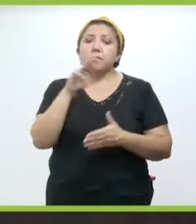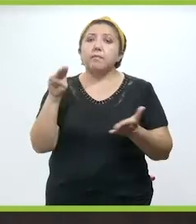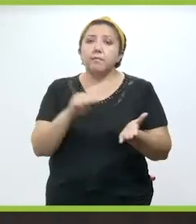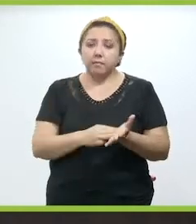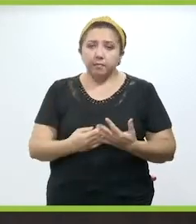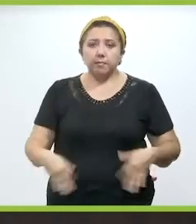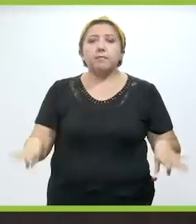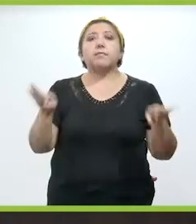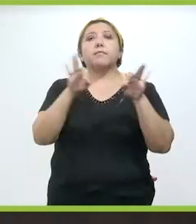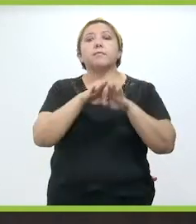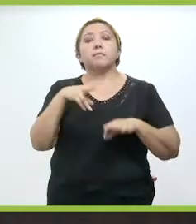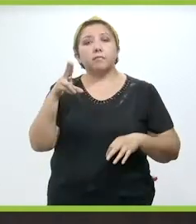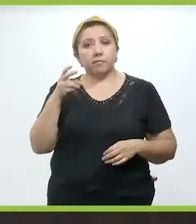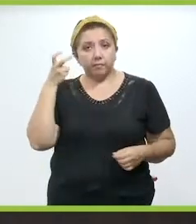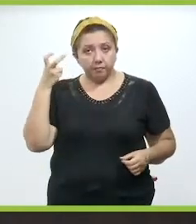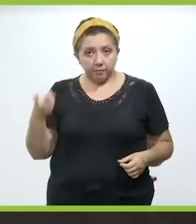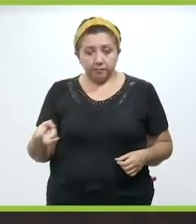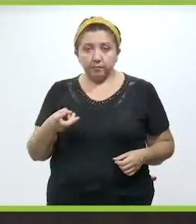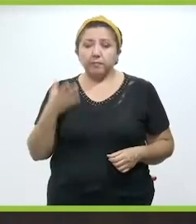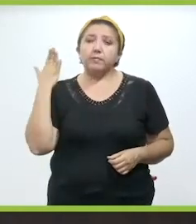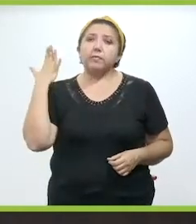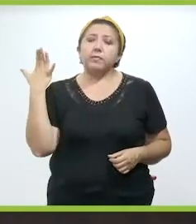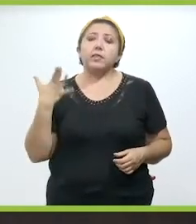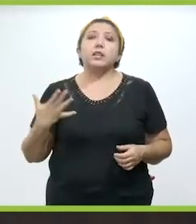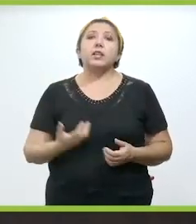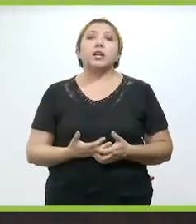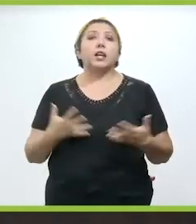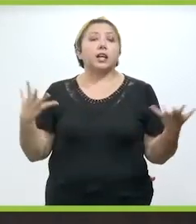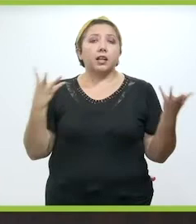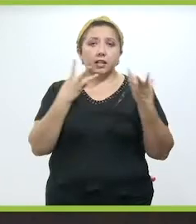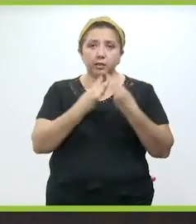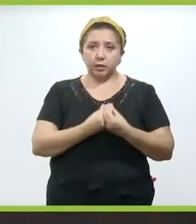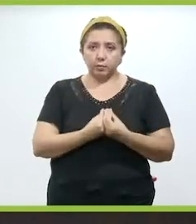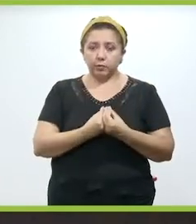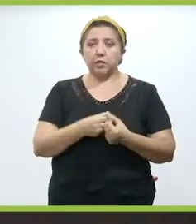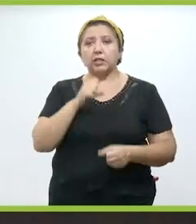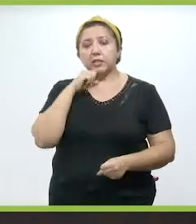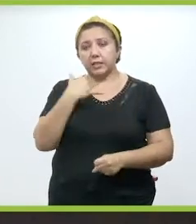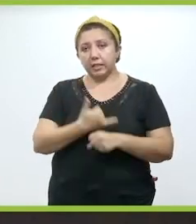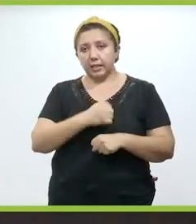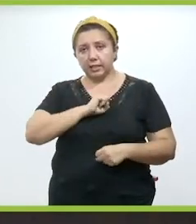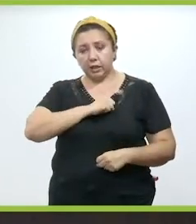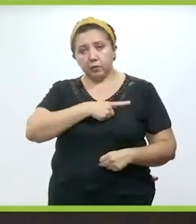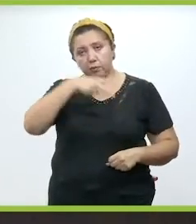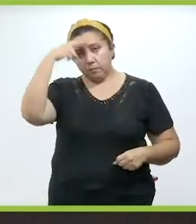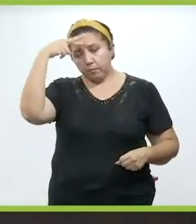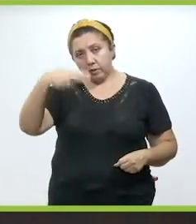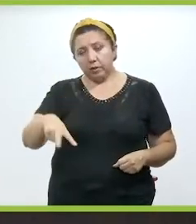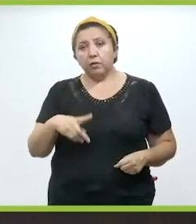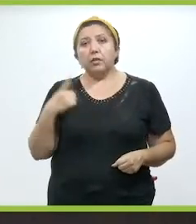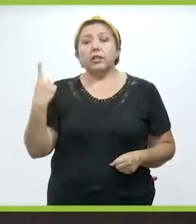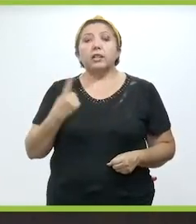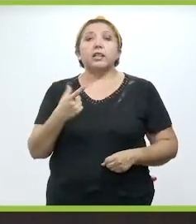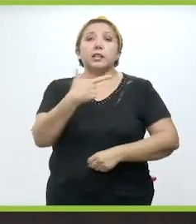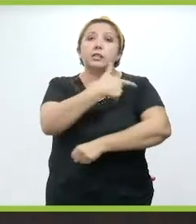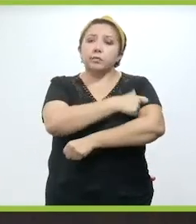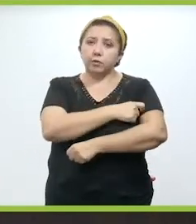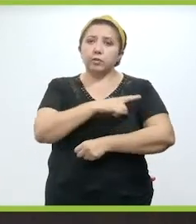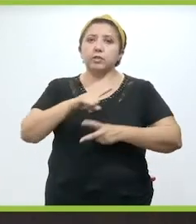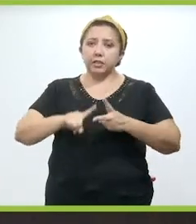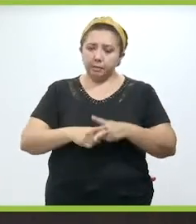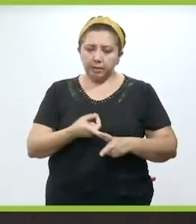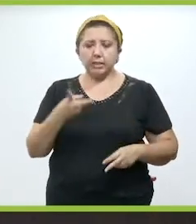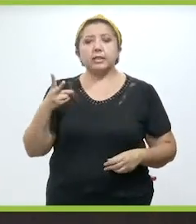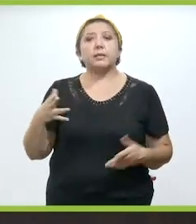importantísimo que cuanto antes. Entonces, esta es la solicitud que le hemos estado haciendo a la Secretaría de Salud Federal de que las vacunas